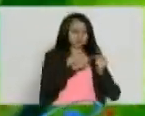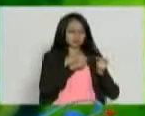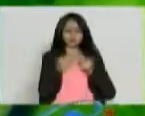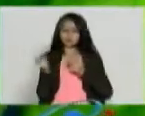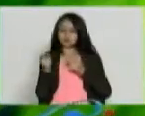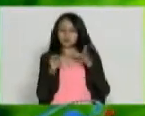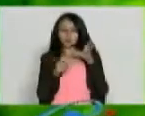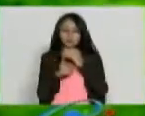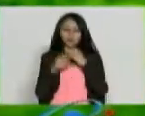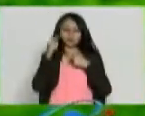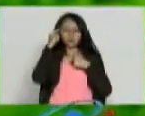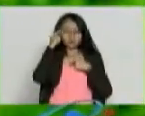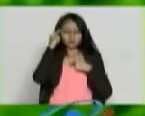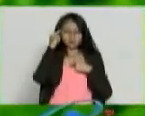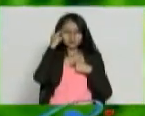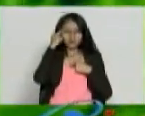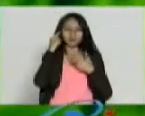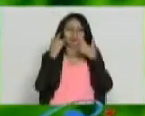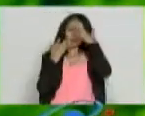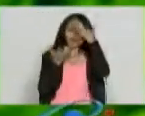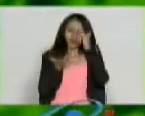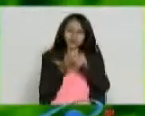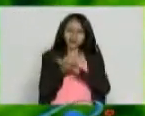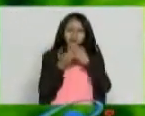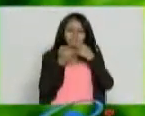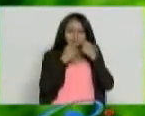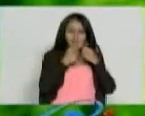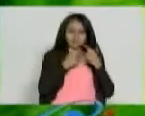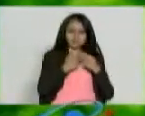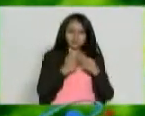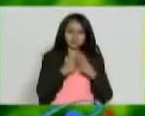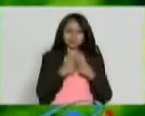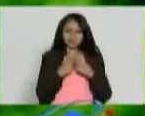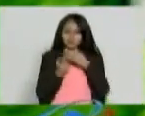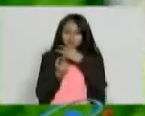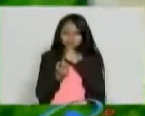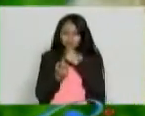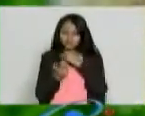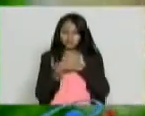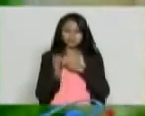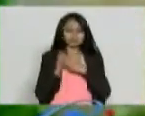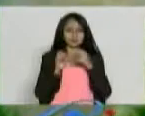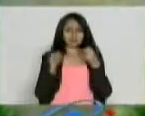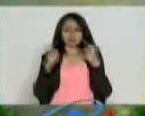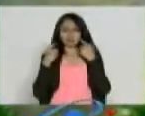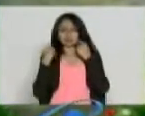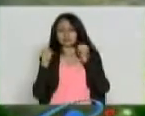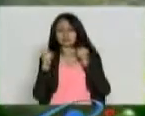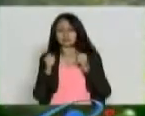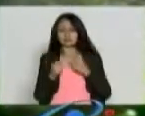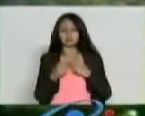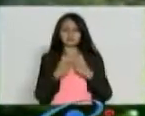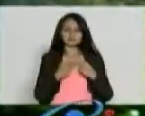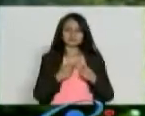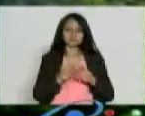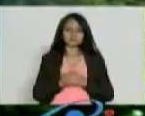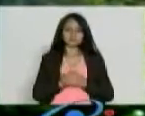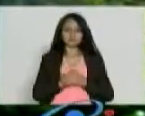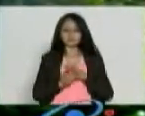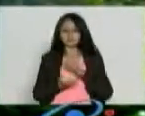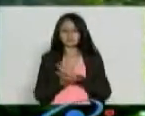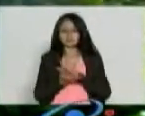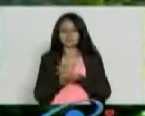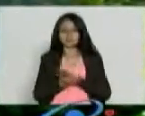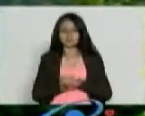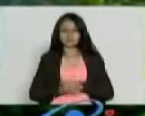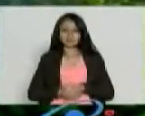forma de actuar o de pensar, si las creencias que tienes no te llenan, no te hacen feliz, es hora de hacerte esta pregunta,